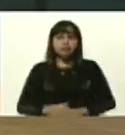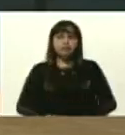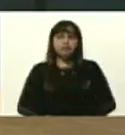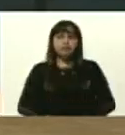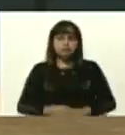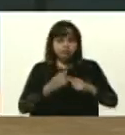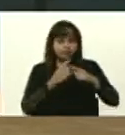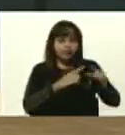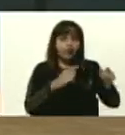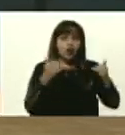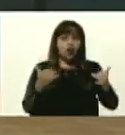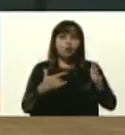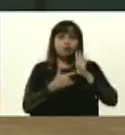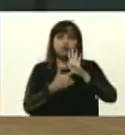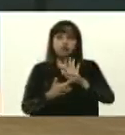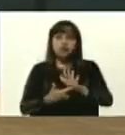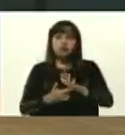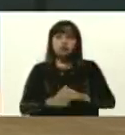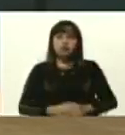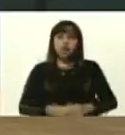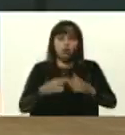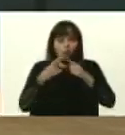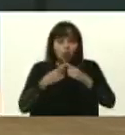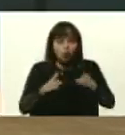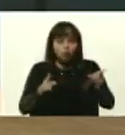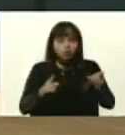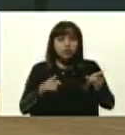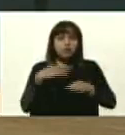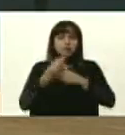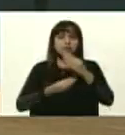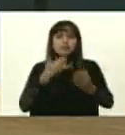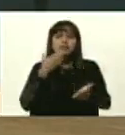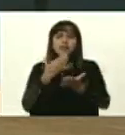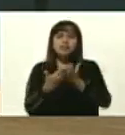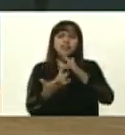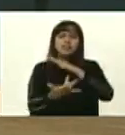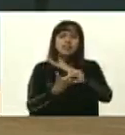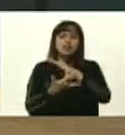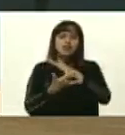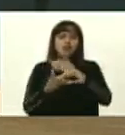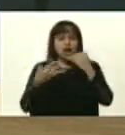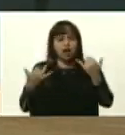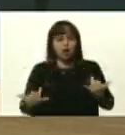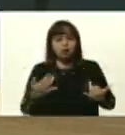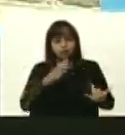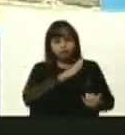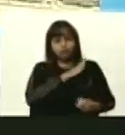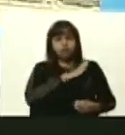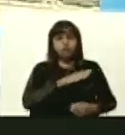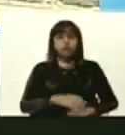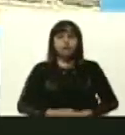Nuevamente, aquí mostramos otra de las cosas que estamos haciendo gracias a la tecnología con la que en este momento contamos.